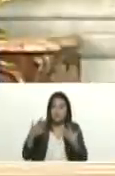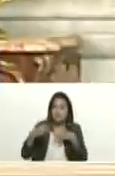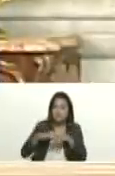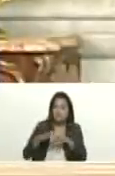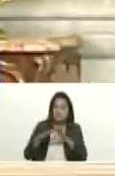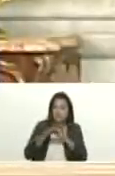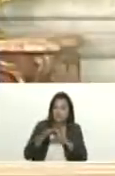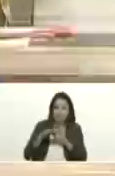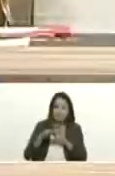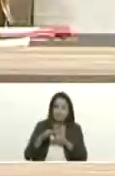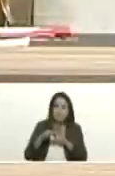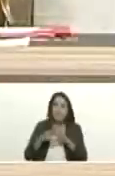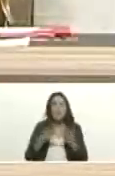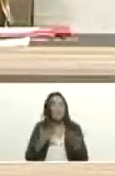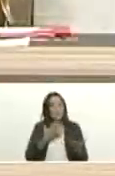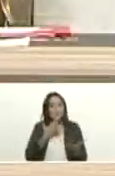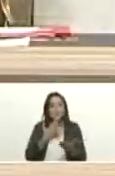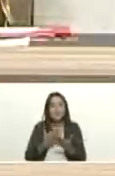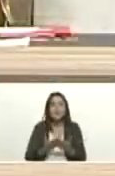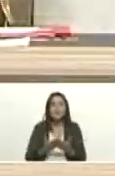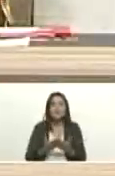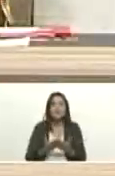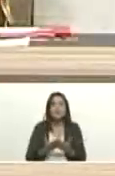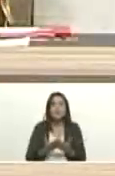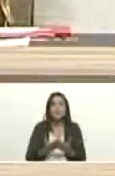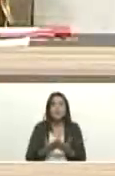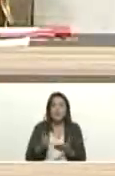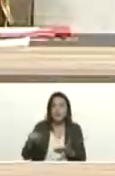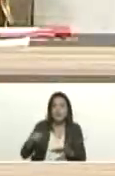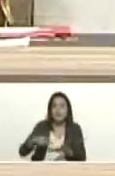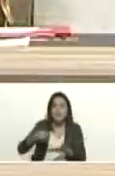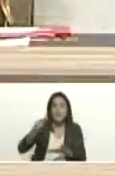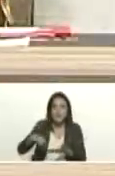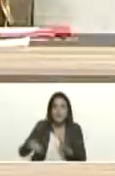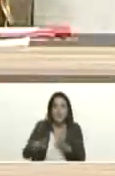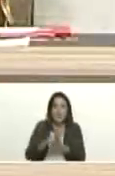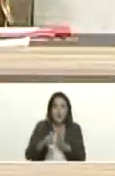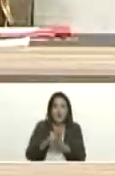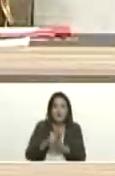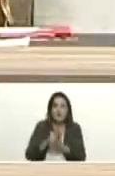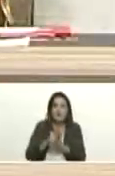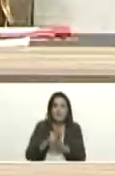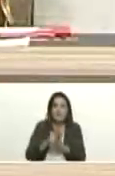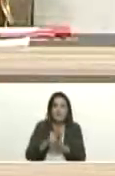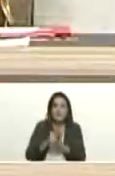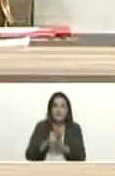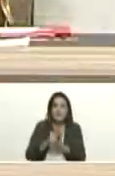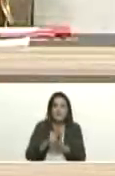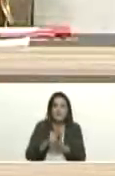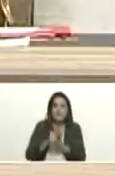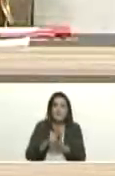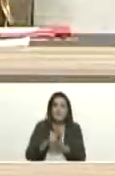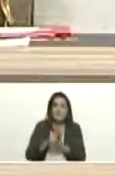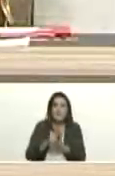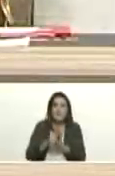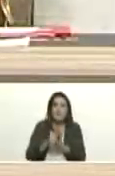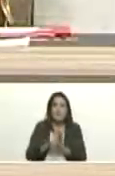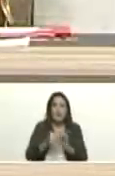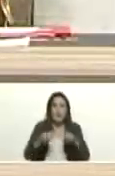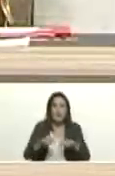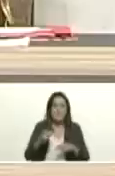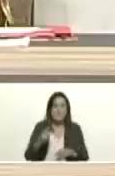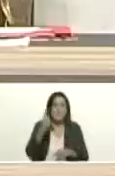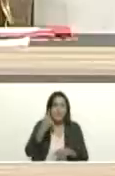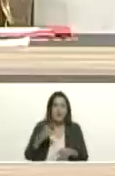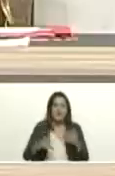agradezco hoy que he firmado esta ley de extinción de dominio hoy que hemos tenido este primer acto